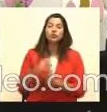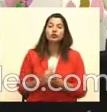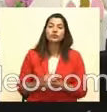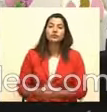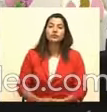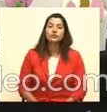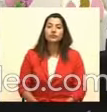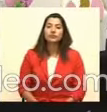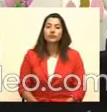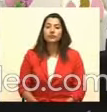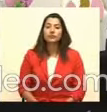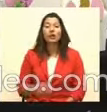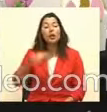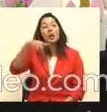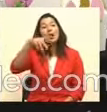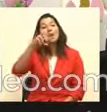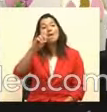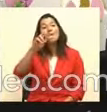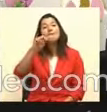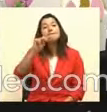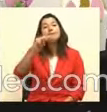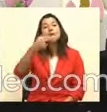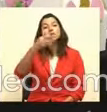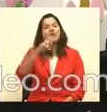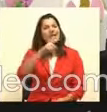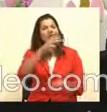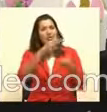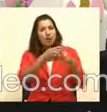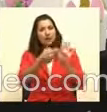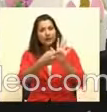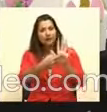poncho, aquí está la imagen, ahí hay una. A ver, para ver.